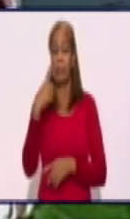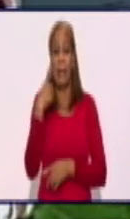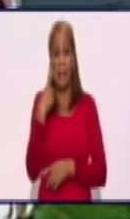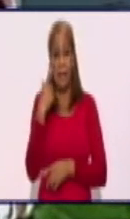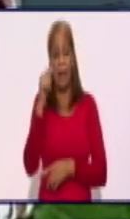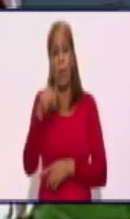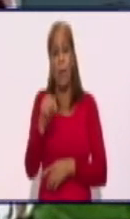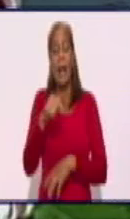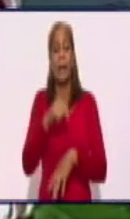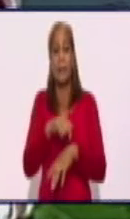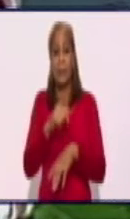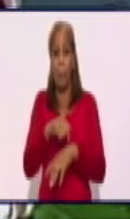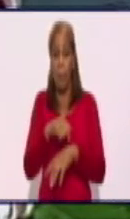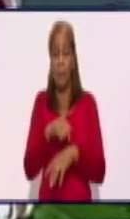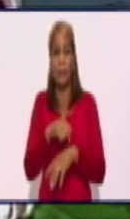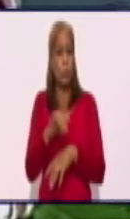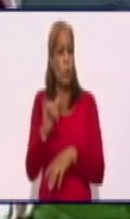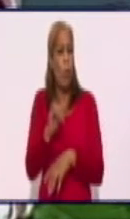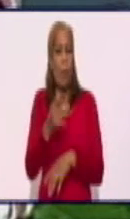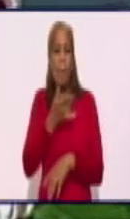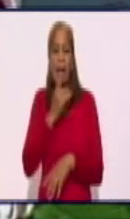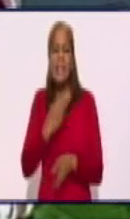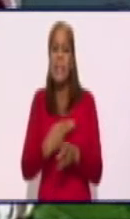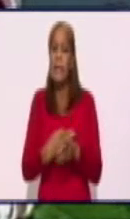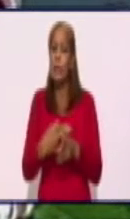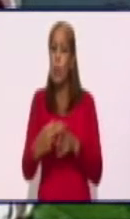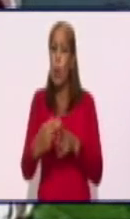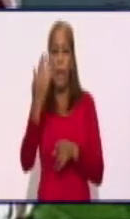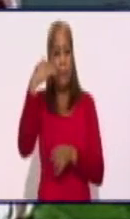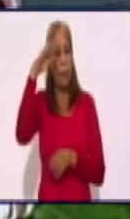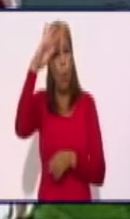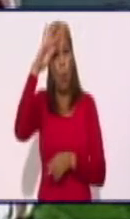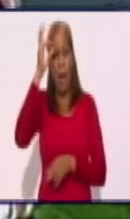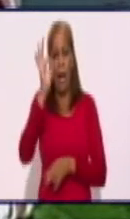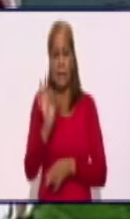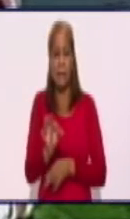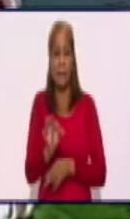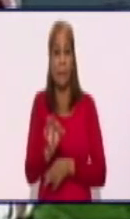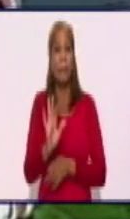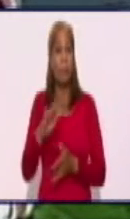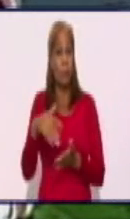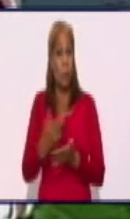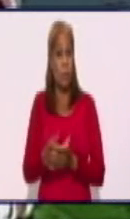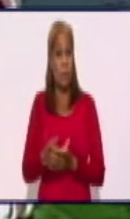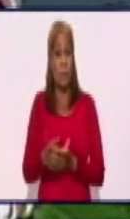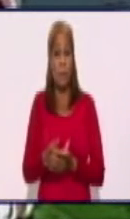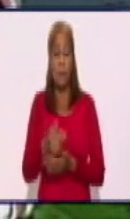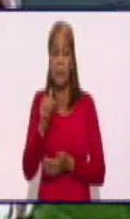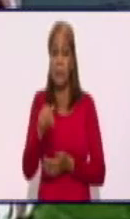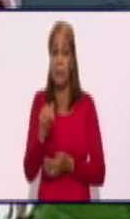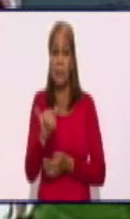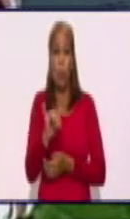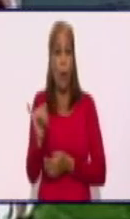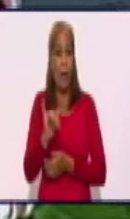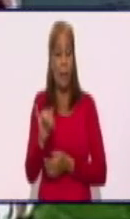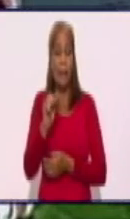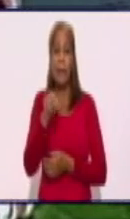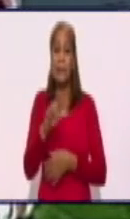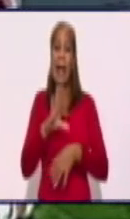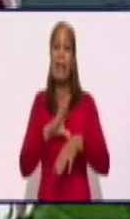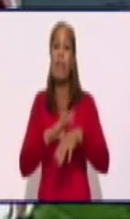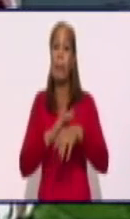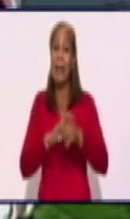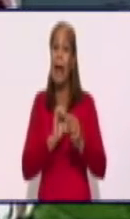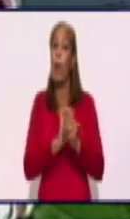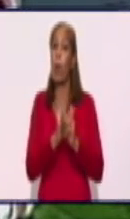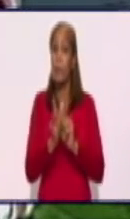Los que puedan sobrevivir a esta pandemia que tantas vidas ha cobrado en el mundo van